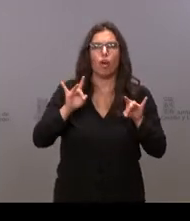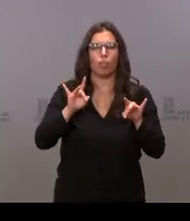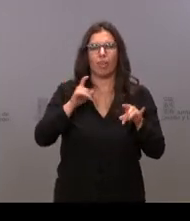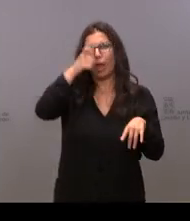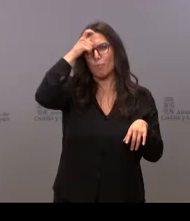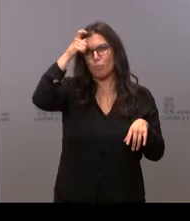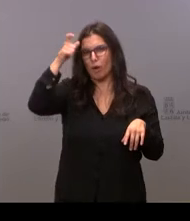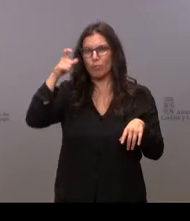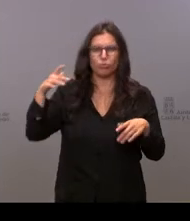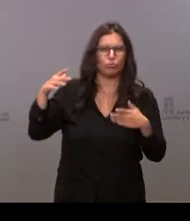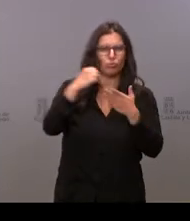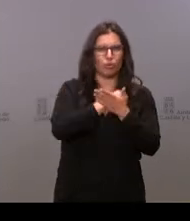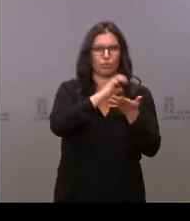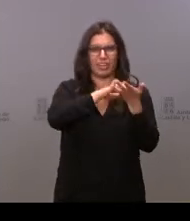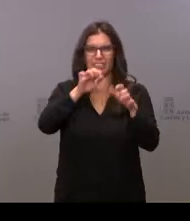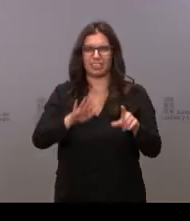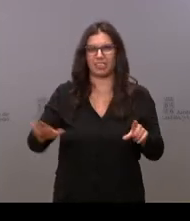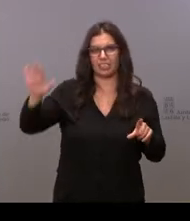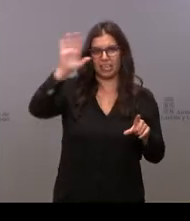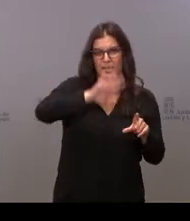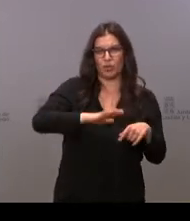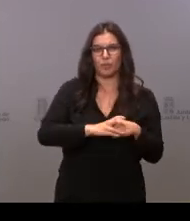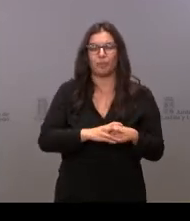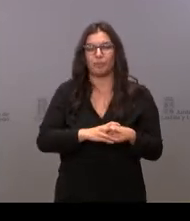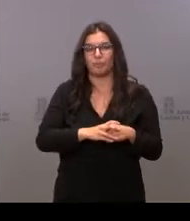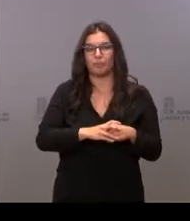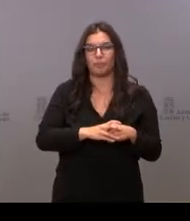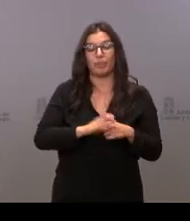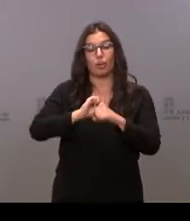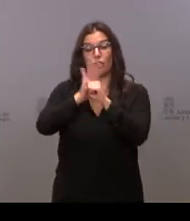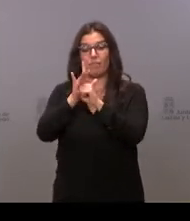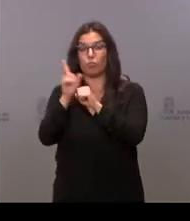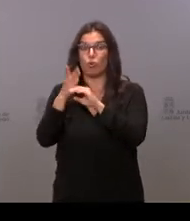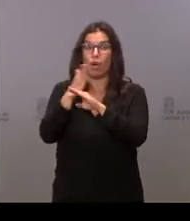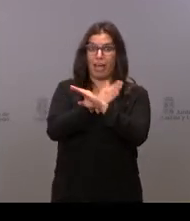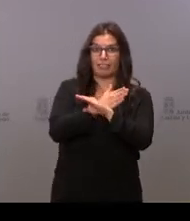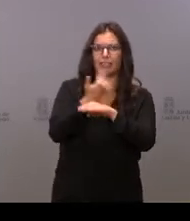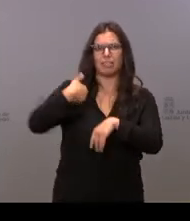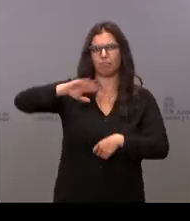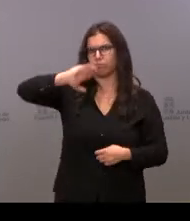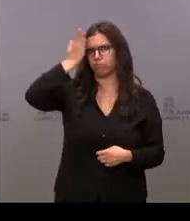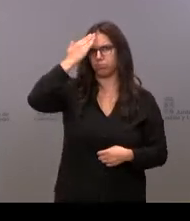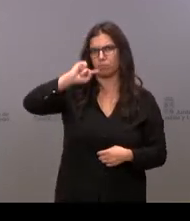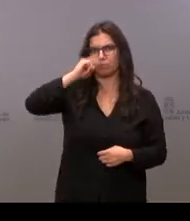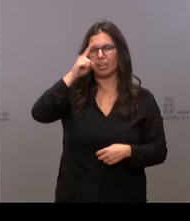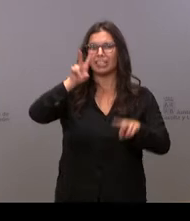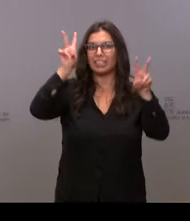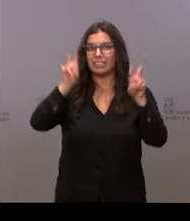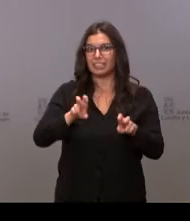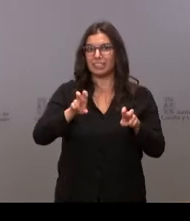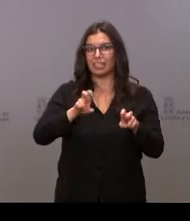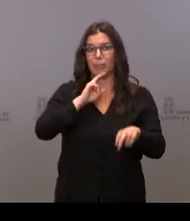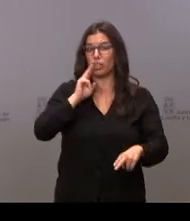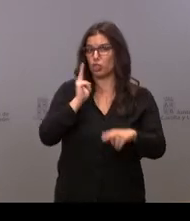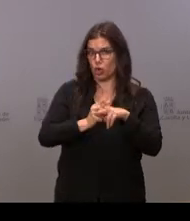pueblos de nuestra comunidad. El tema principal, antes de la pandemia, era lo que nosotros llamamos, y vamos a seguir